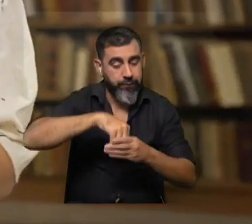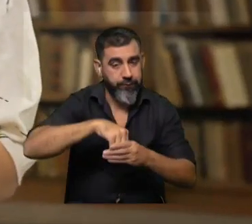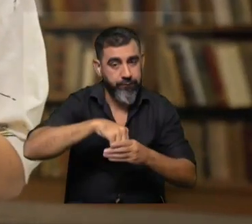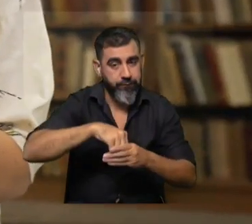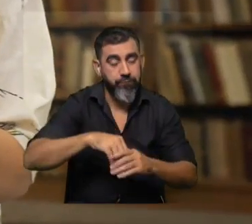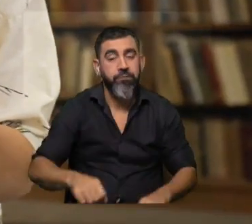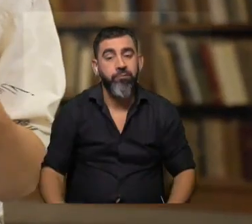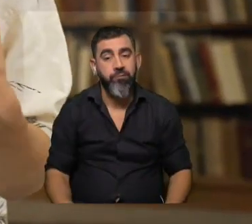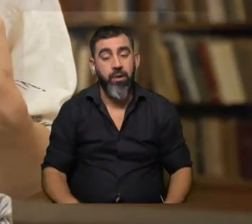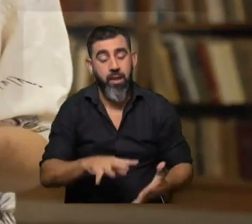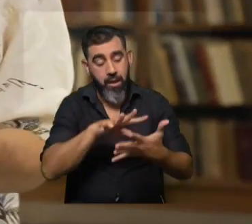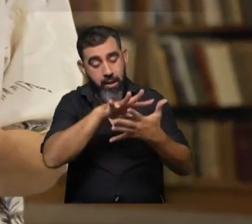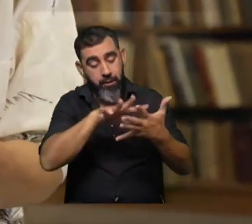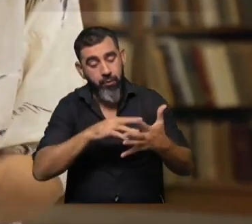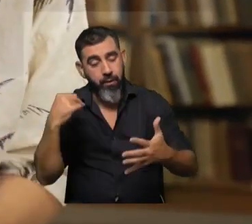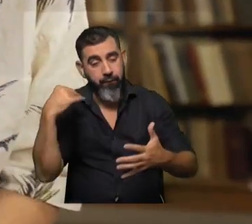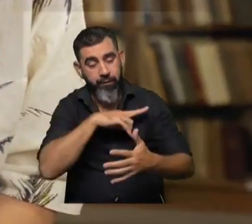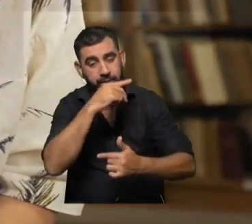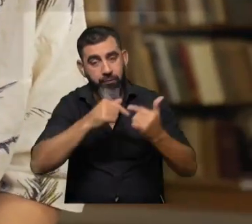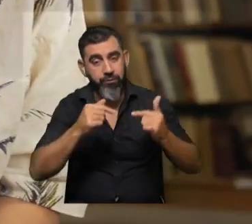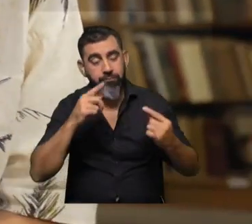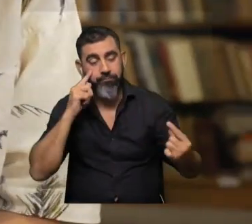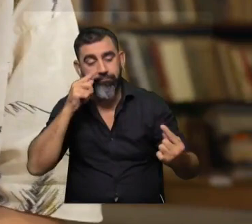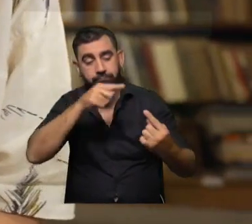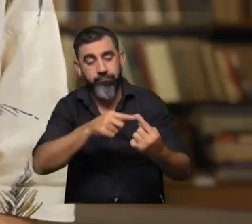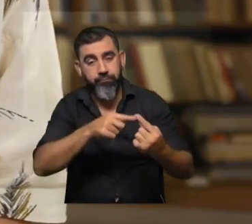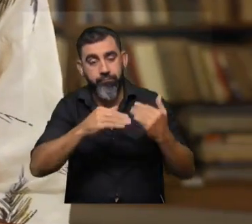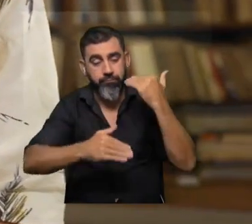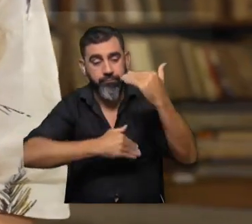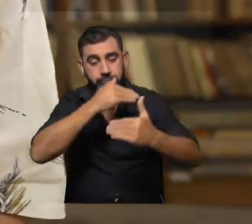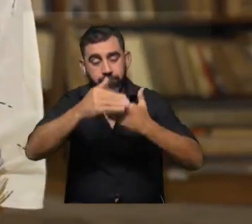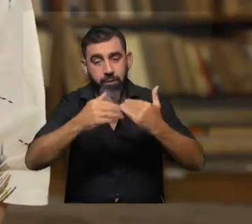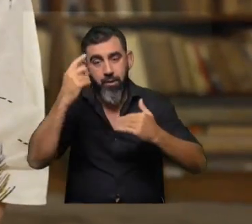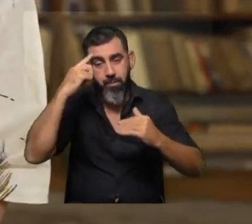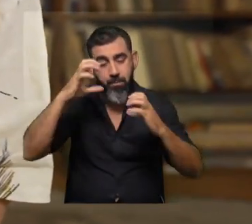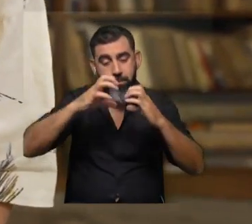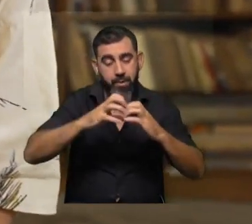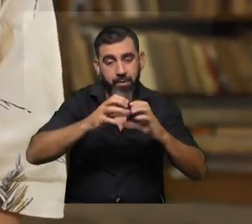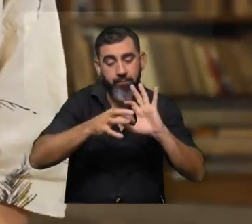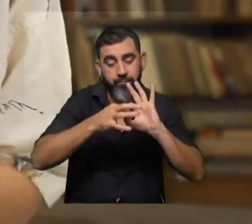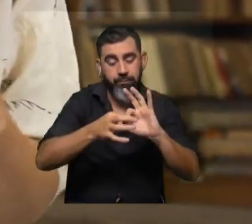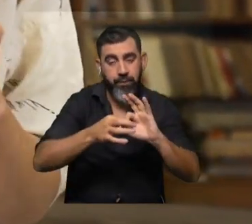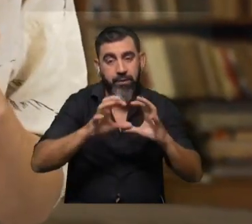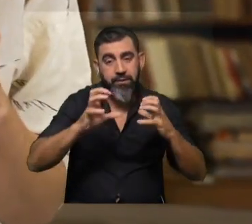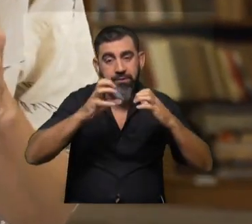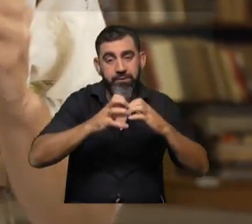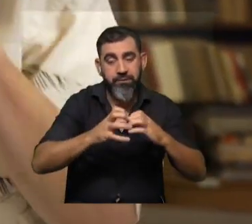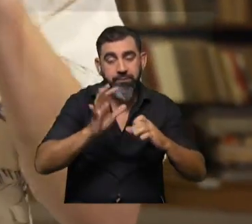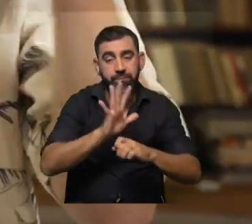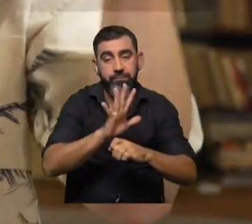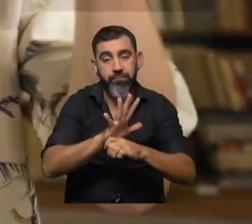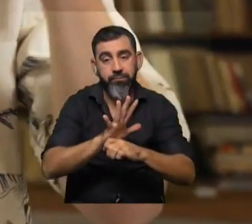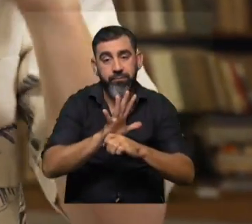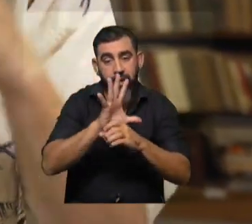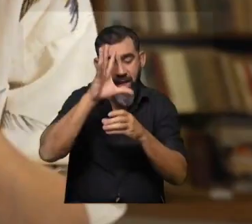Y posiblemente la lectura de ficción parece apuntar a que desarrolla la teoría de la mente que depende de áreas del cerebro que están como